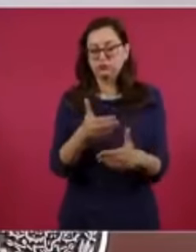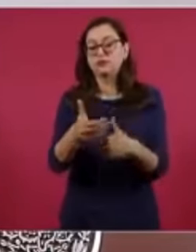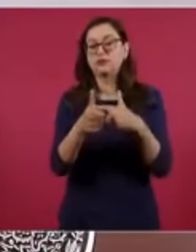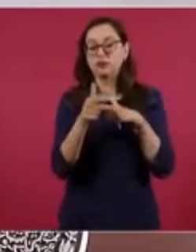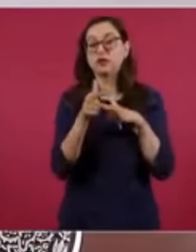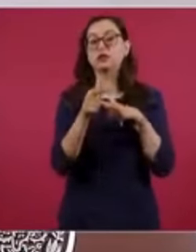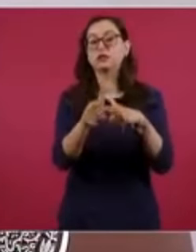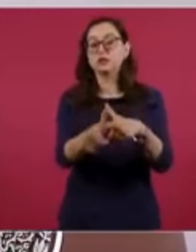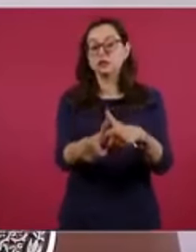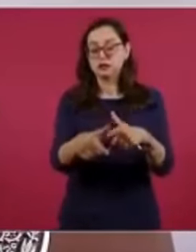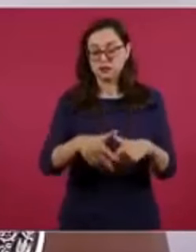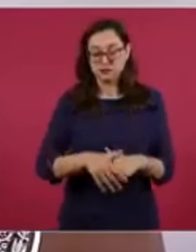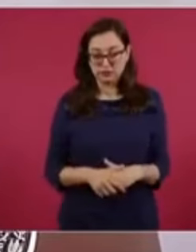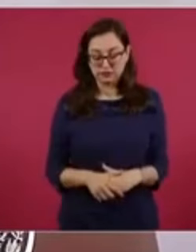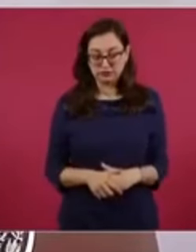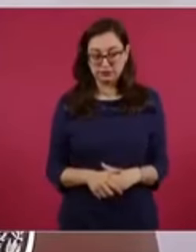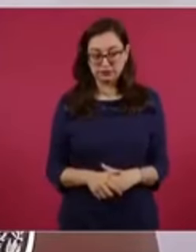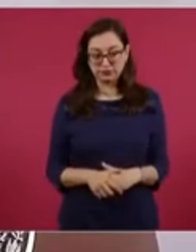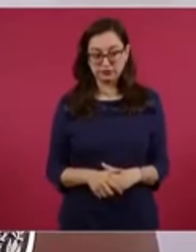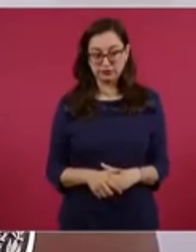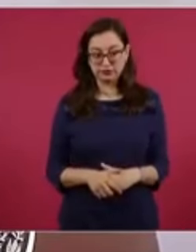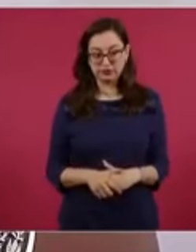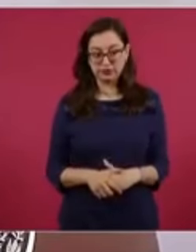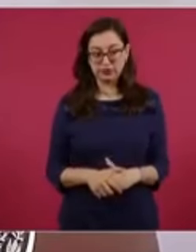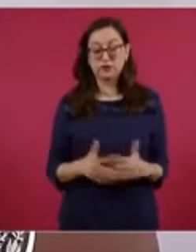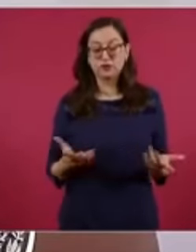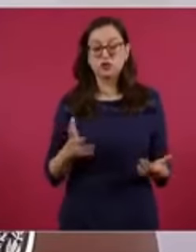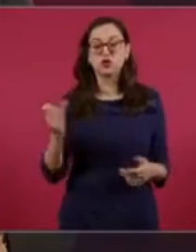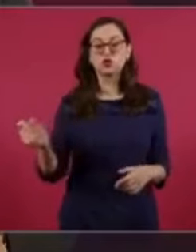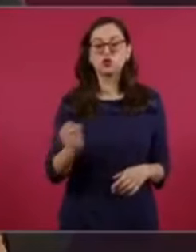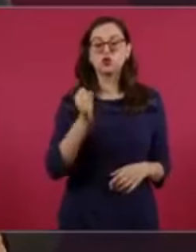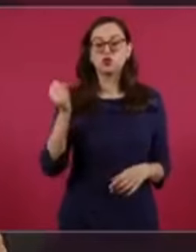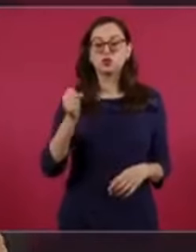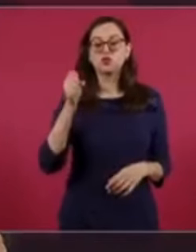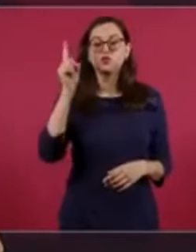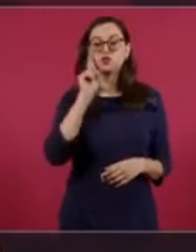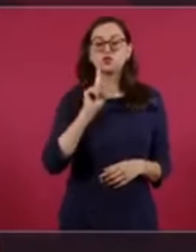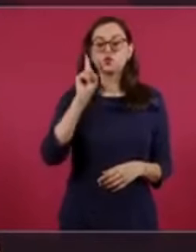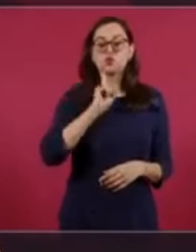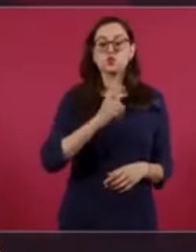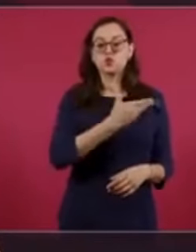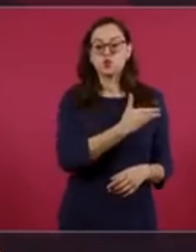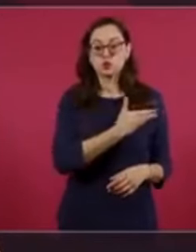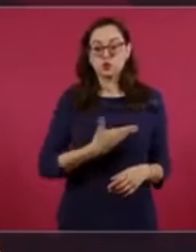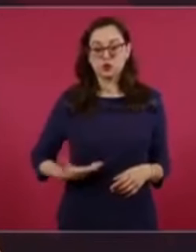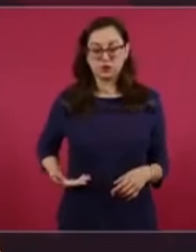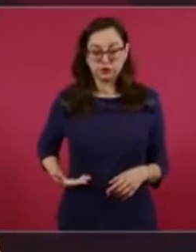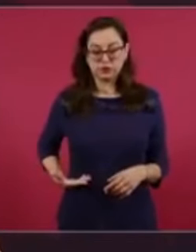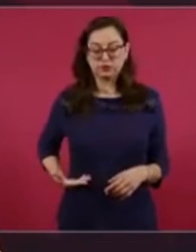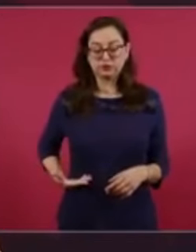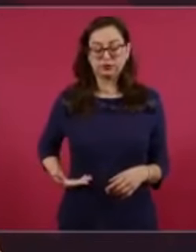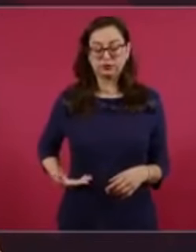afortunadamente la presidenta electa ha